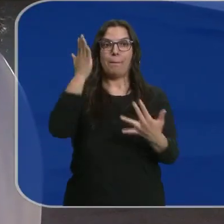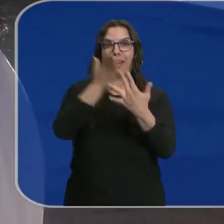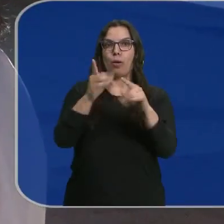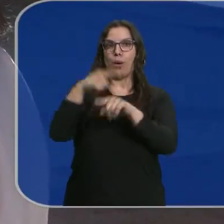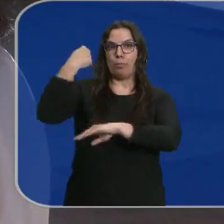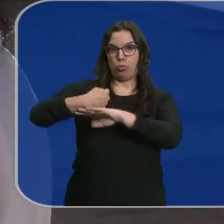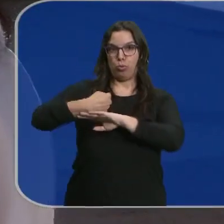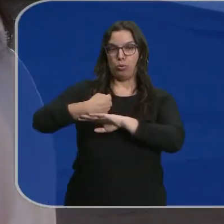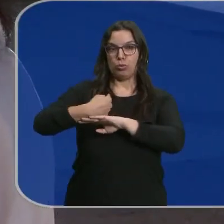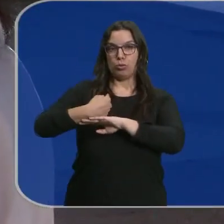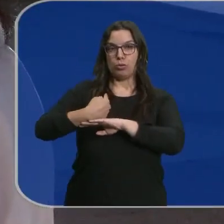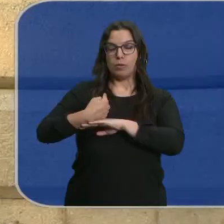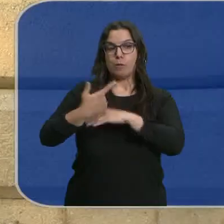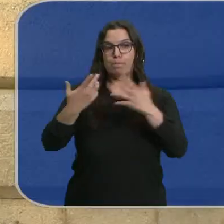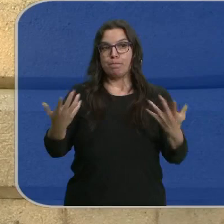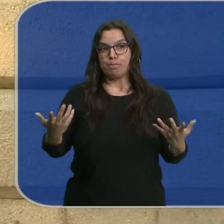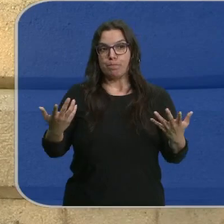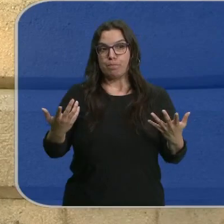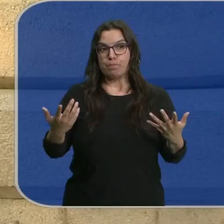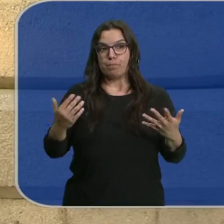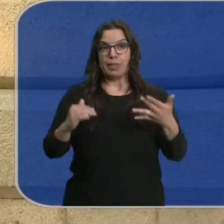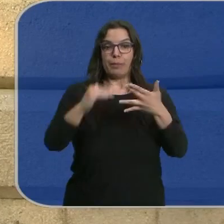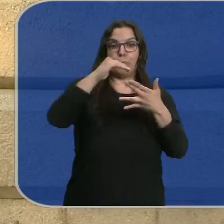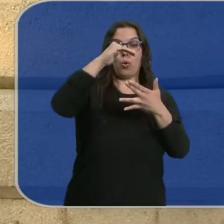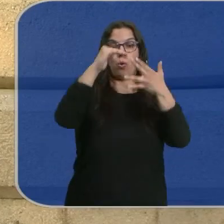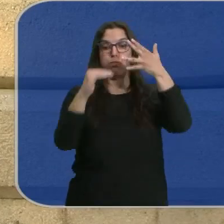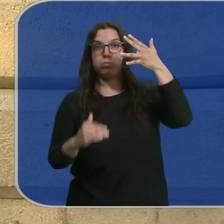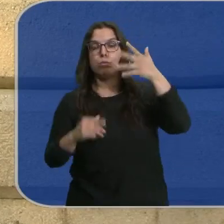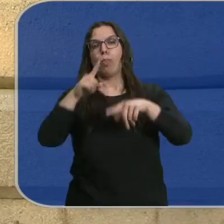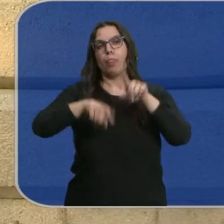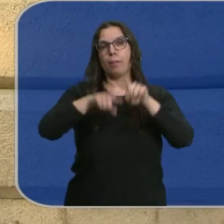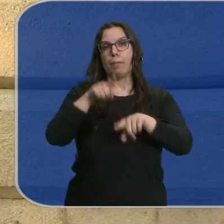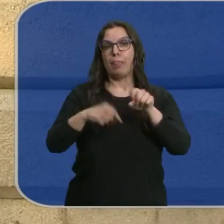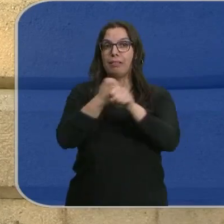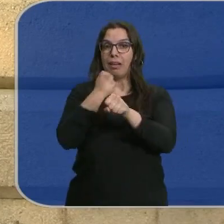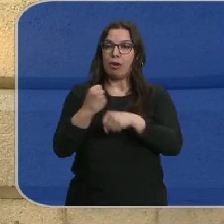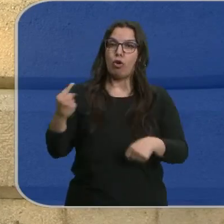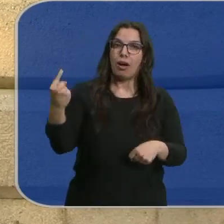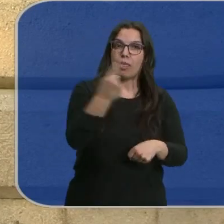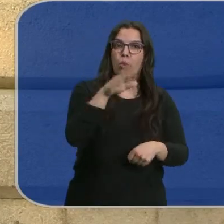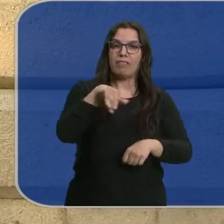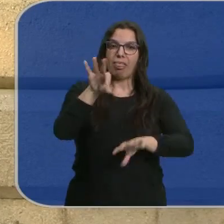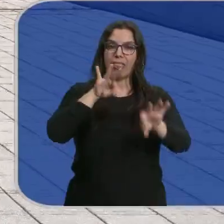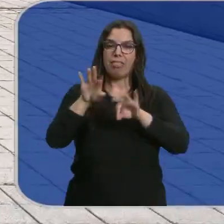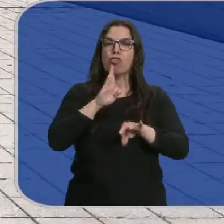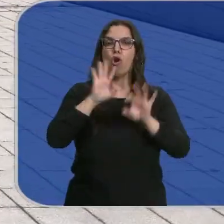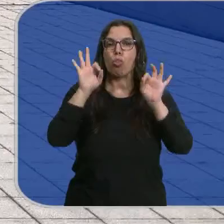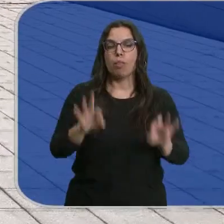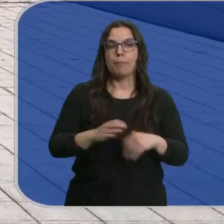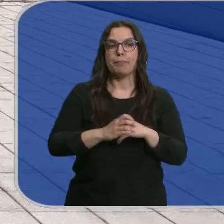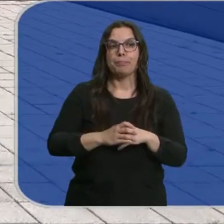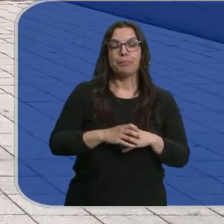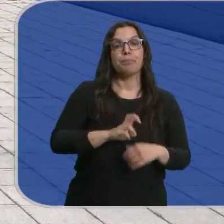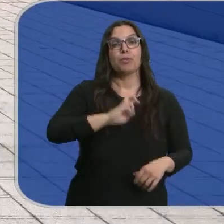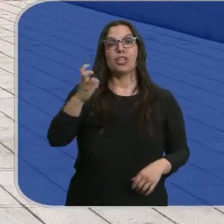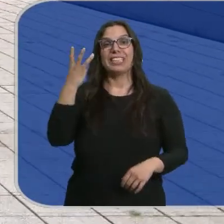impuesta. Que vayan más arriba o más abajo. El trabajo de cada uno es donde al final define dónde te quedas. Otras